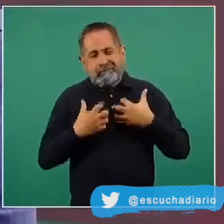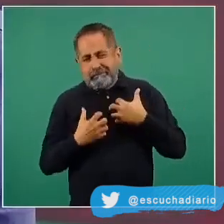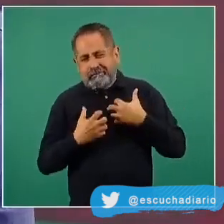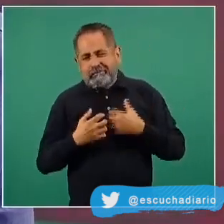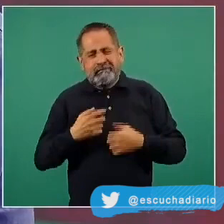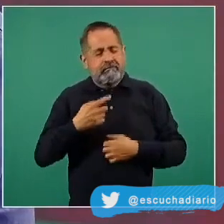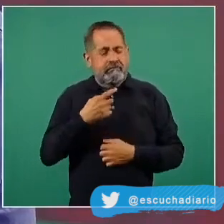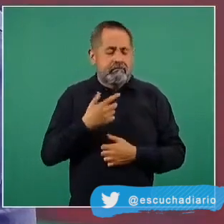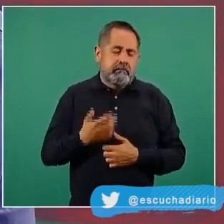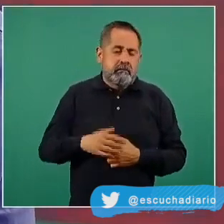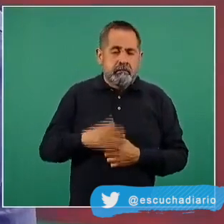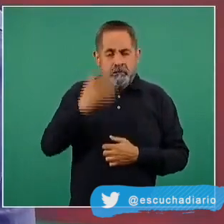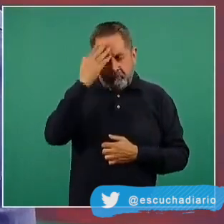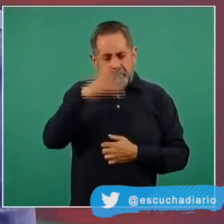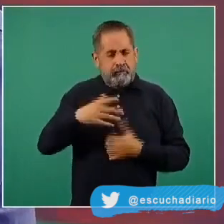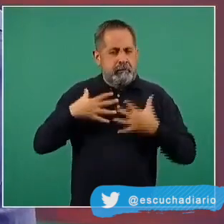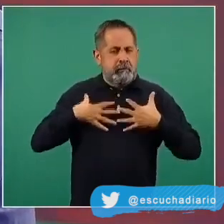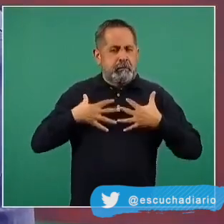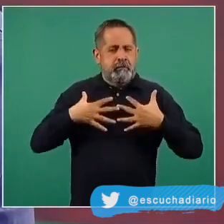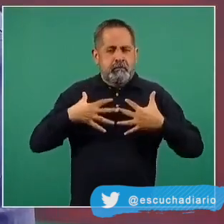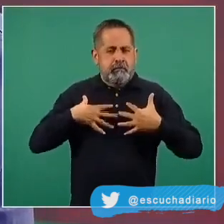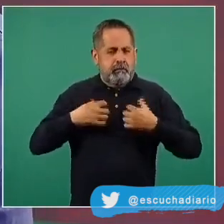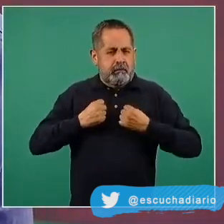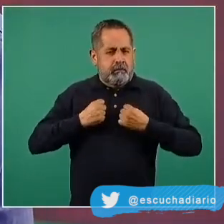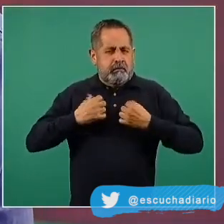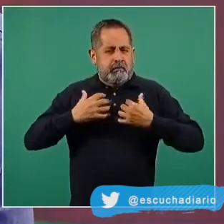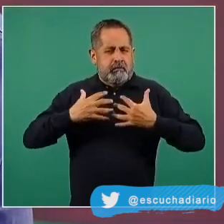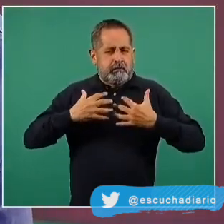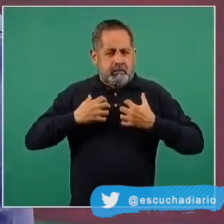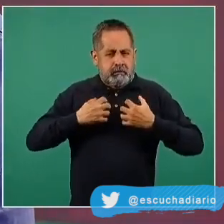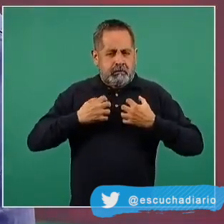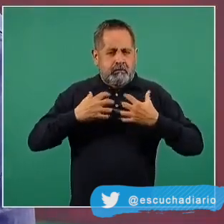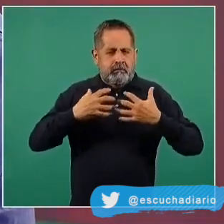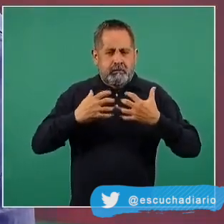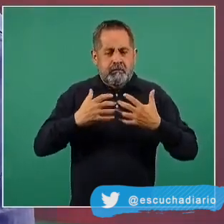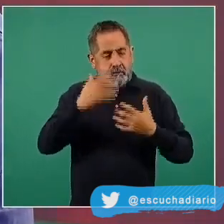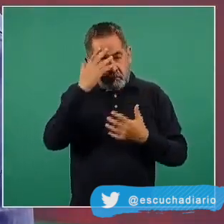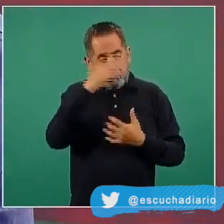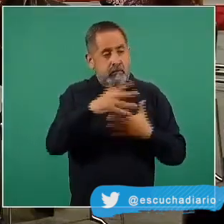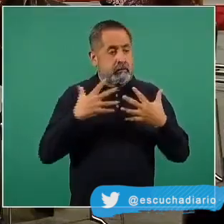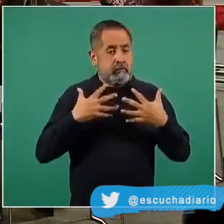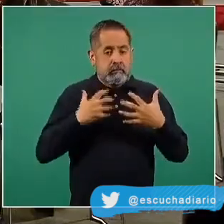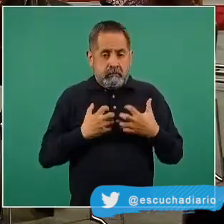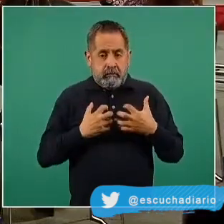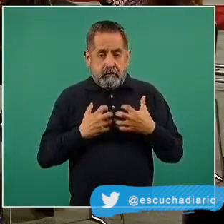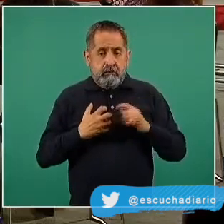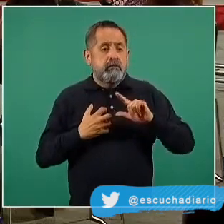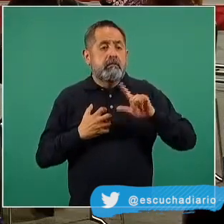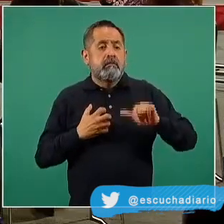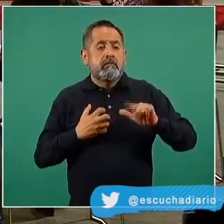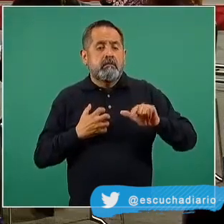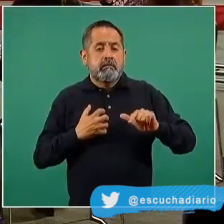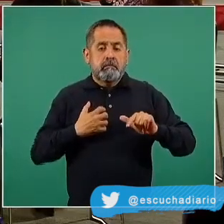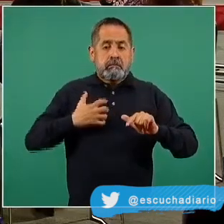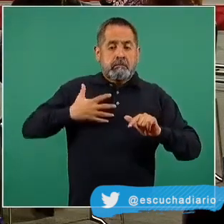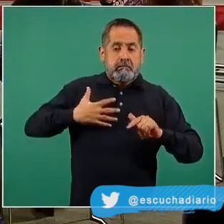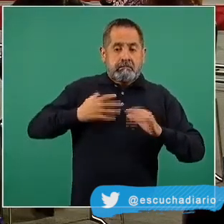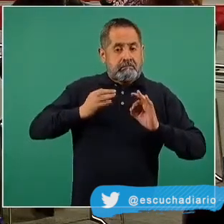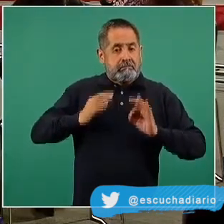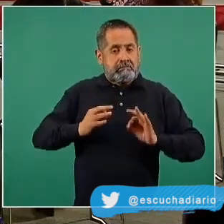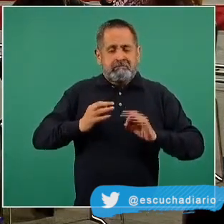Los pulmones son órganos que tienen una capacidad limitada de recuperación, pero además, como